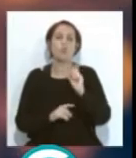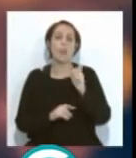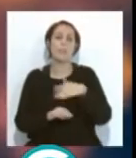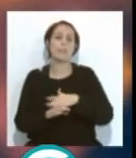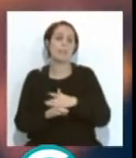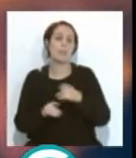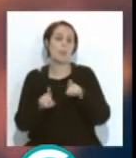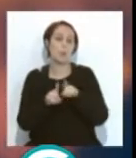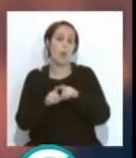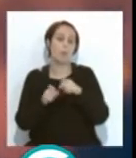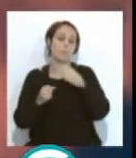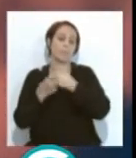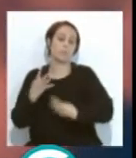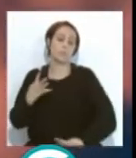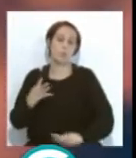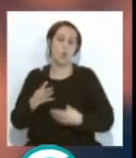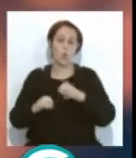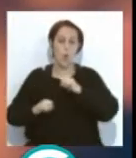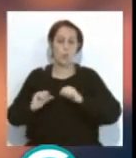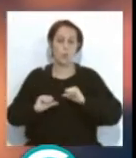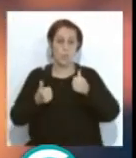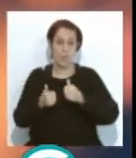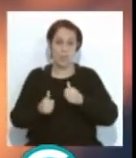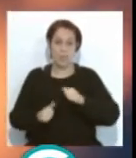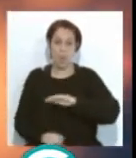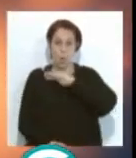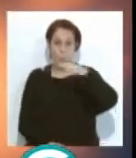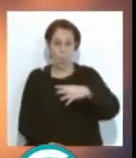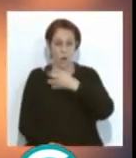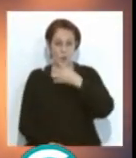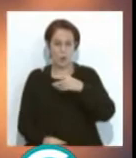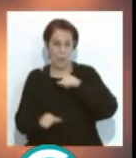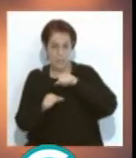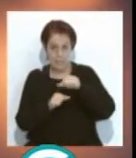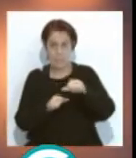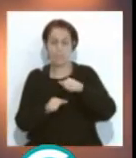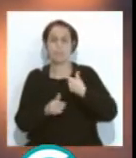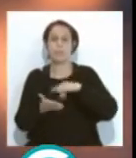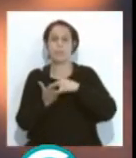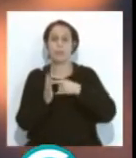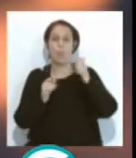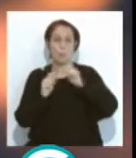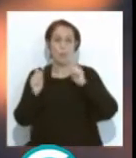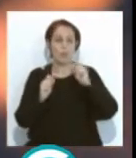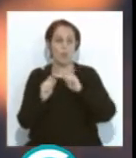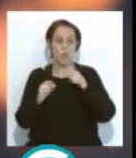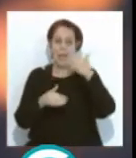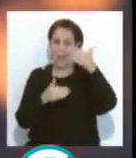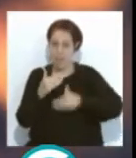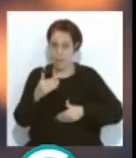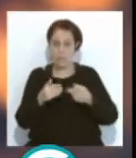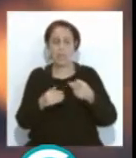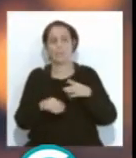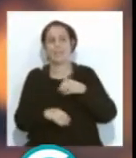efectos clasificatorios y empieza el concurso a partir de cuarto, si ponemos un sistema de puntuaciones encorsetado en el que